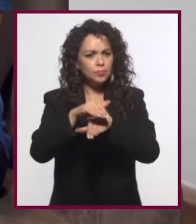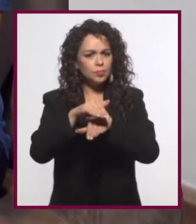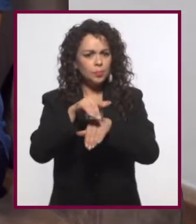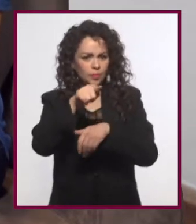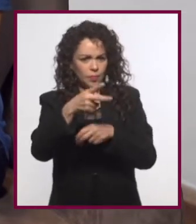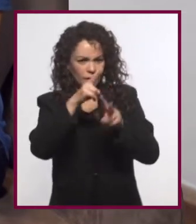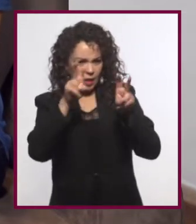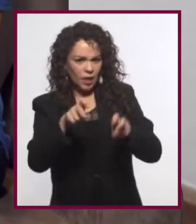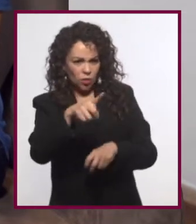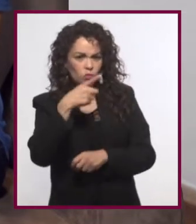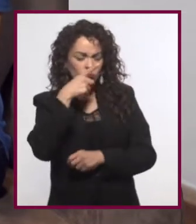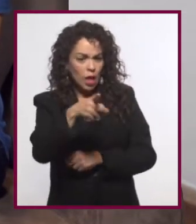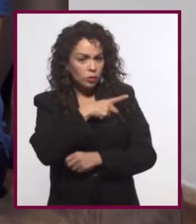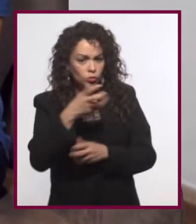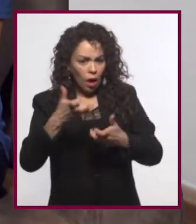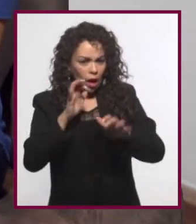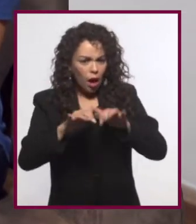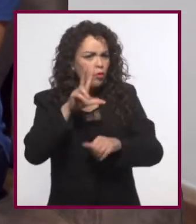tú?